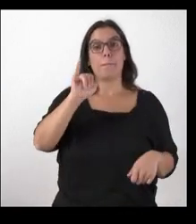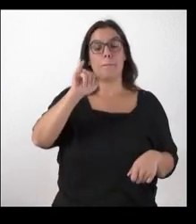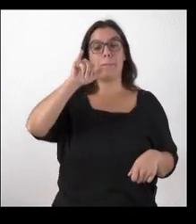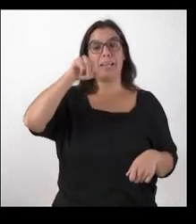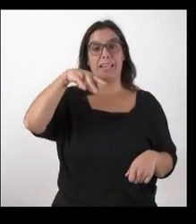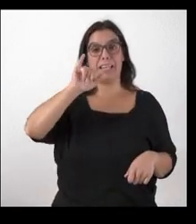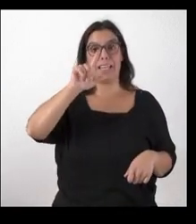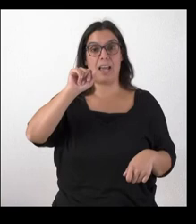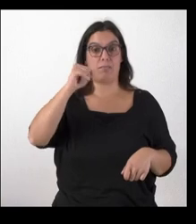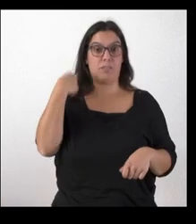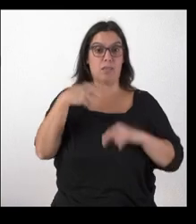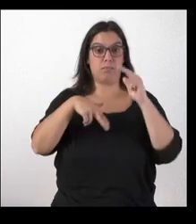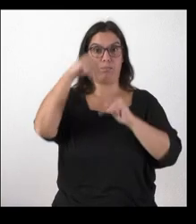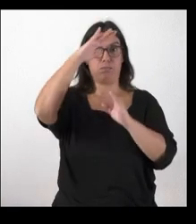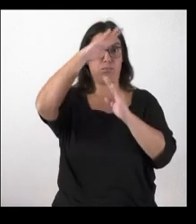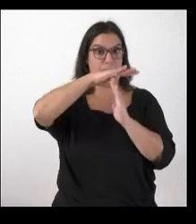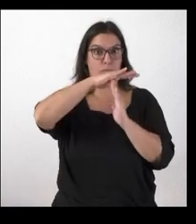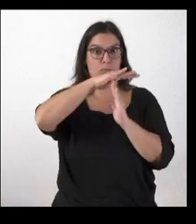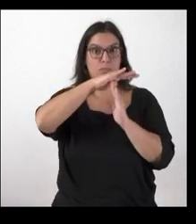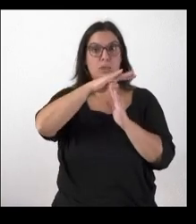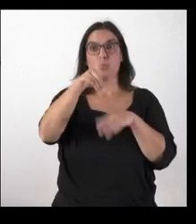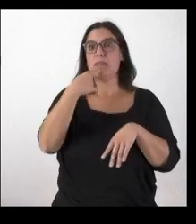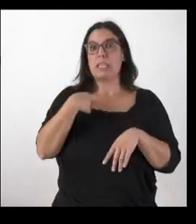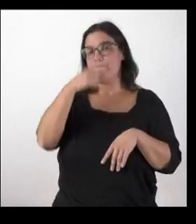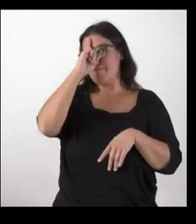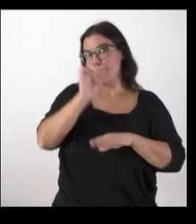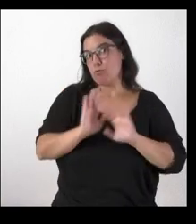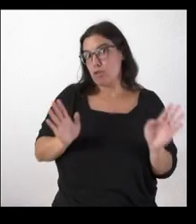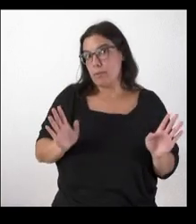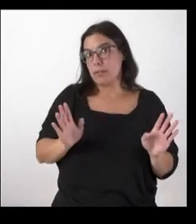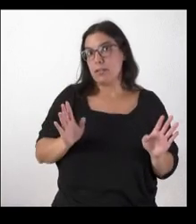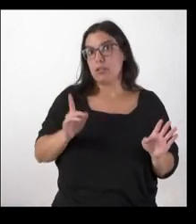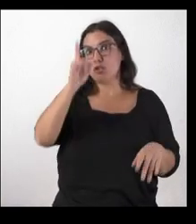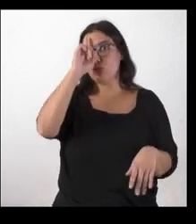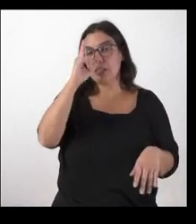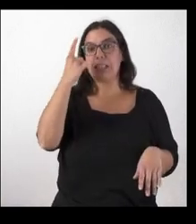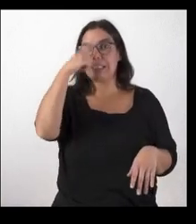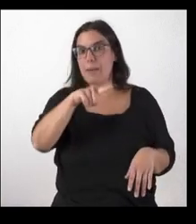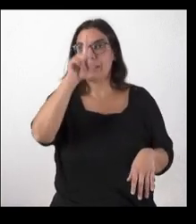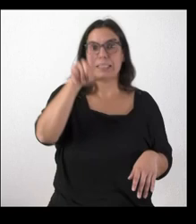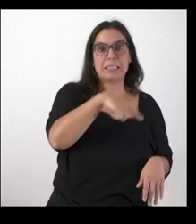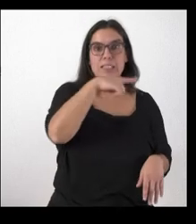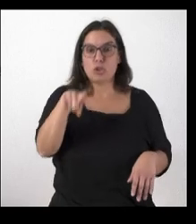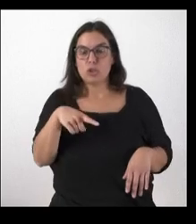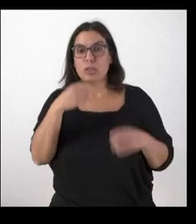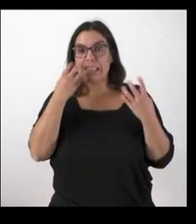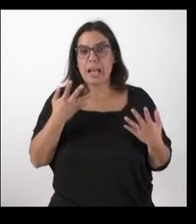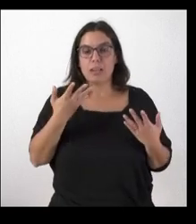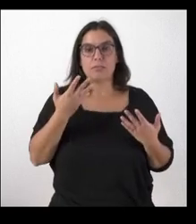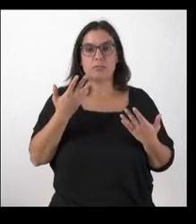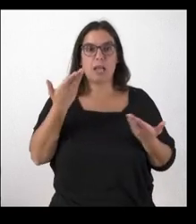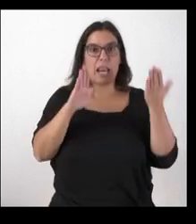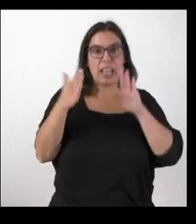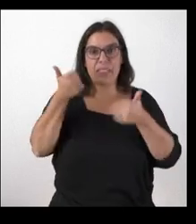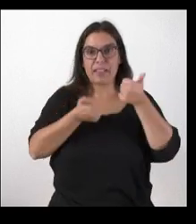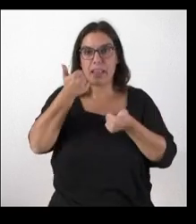paradas y el Centro de Salud cerrado me dijo que no sabía no sé si lo sabe ya en qué punto se encuentra esa nueva licitación de unas